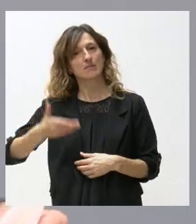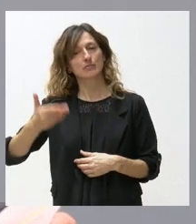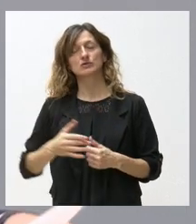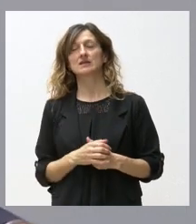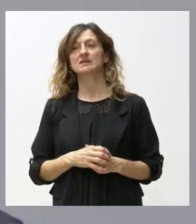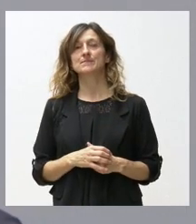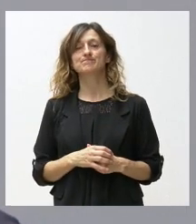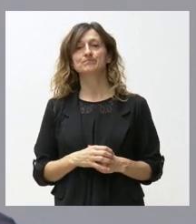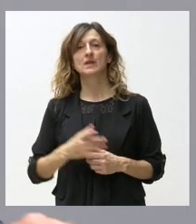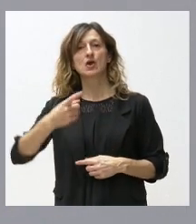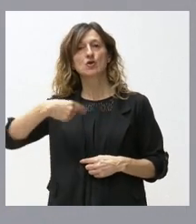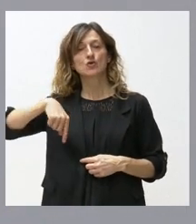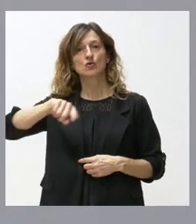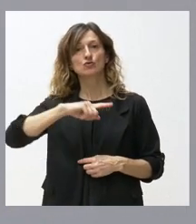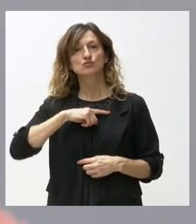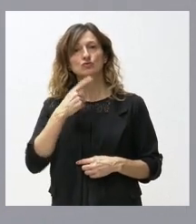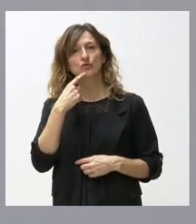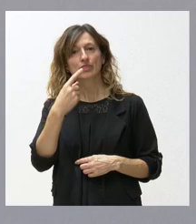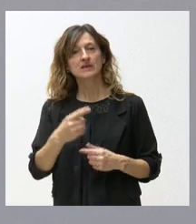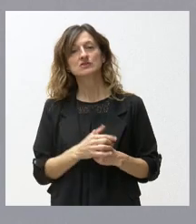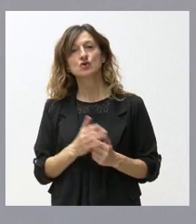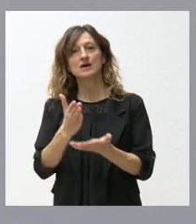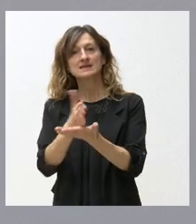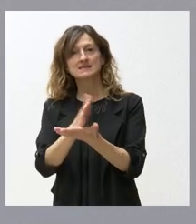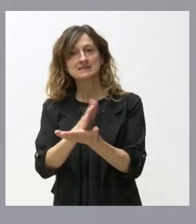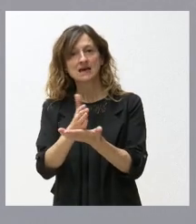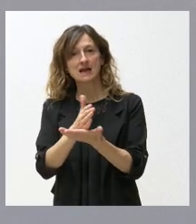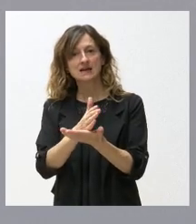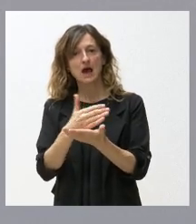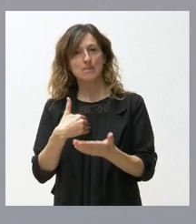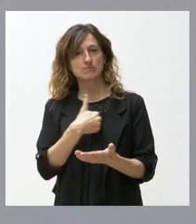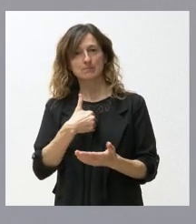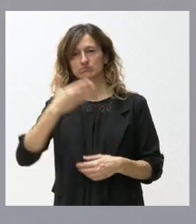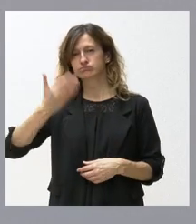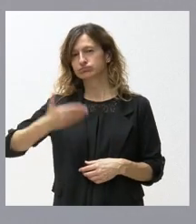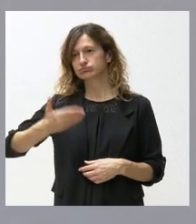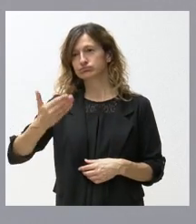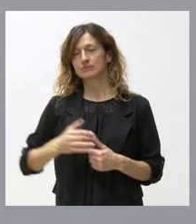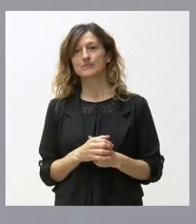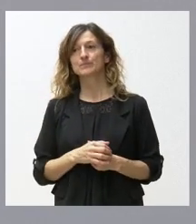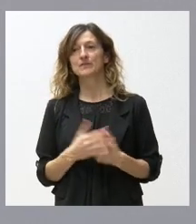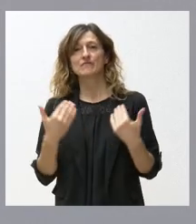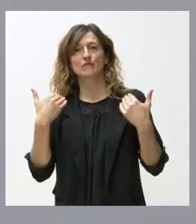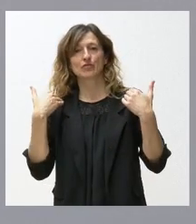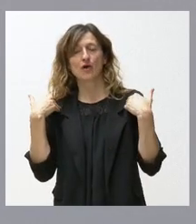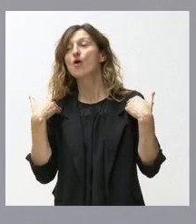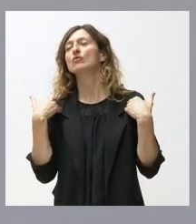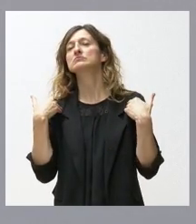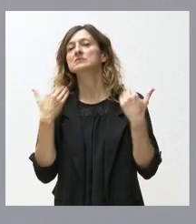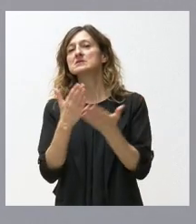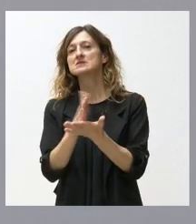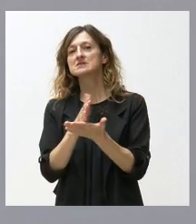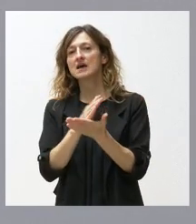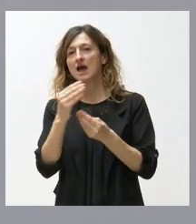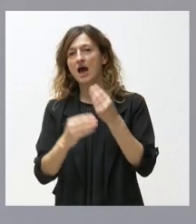Nosotros siempre hemos dicho lo mismo aquí, que el SERLA cumple un papel relevante, que el SERLA tiene una función que realizar